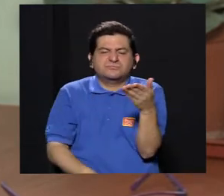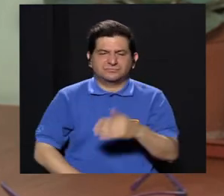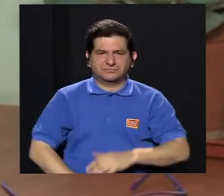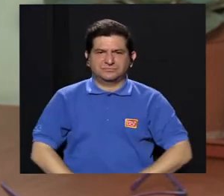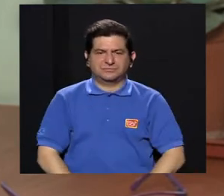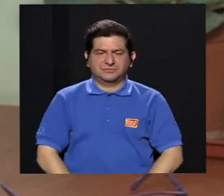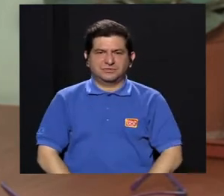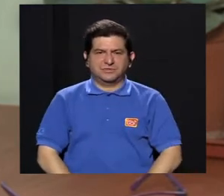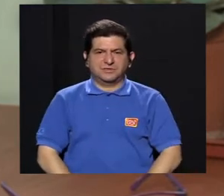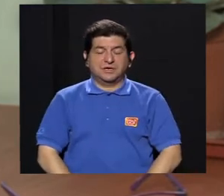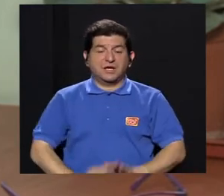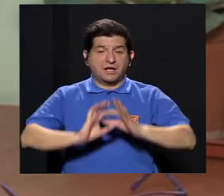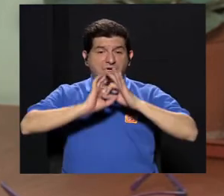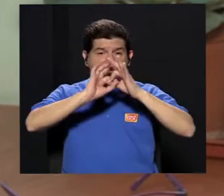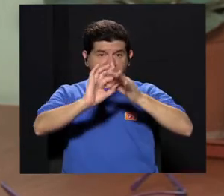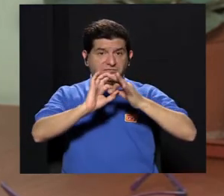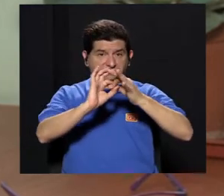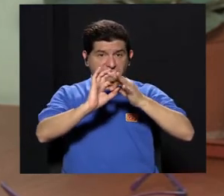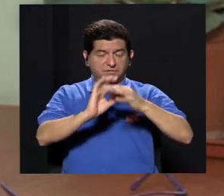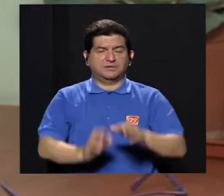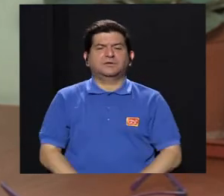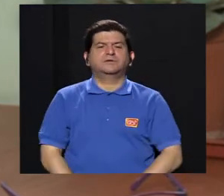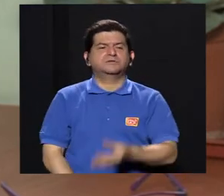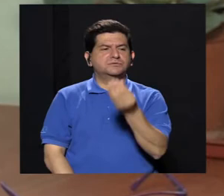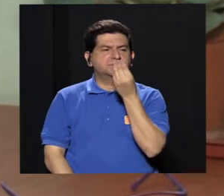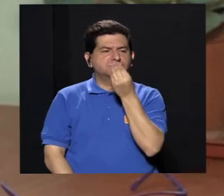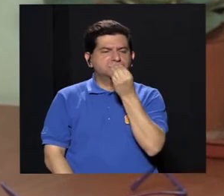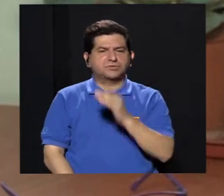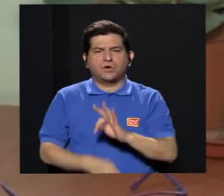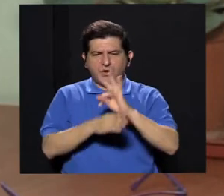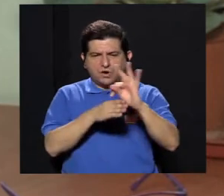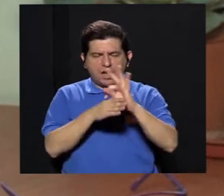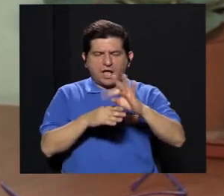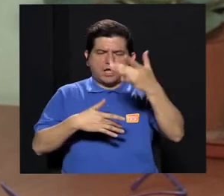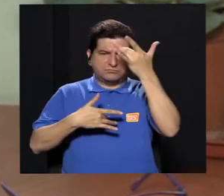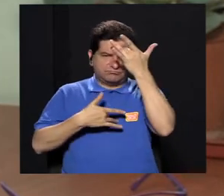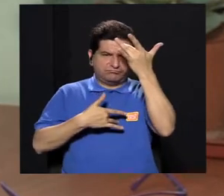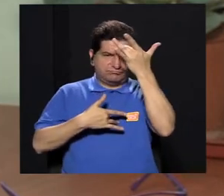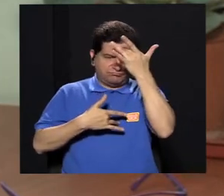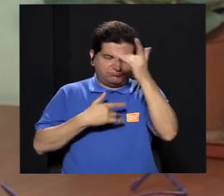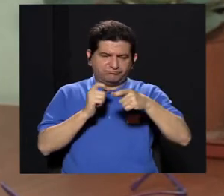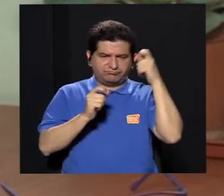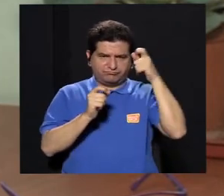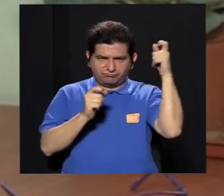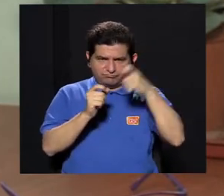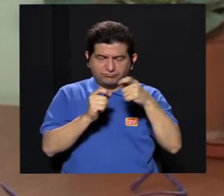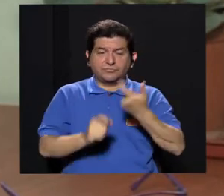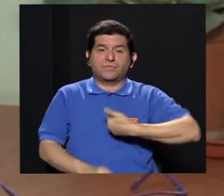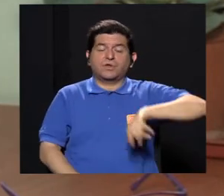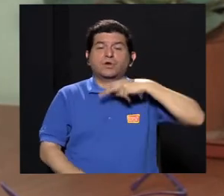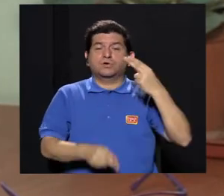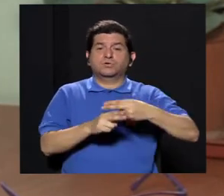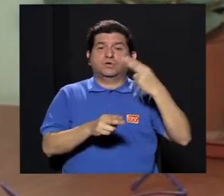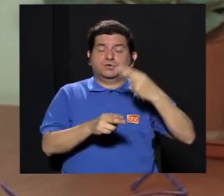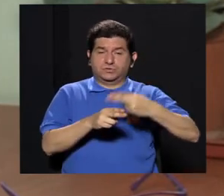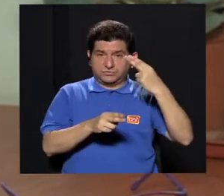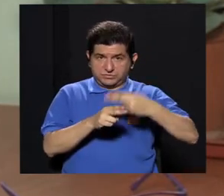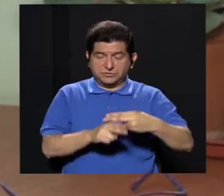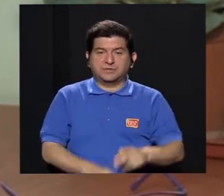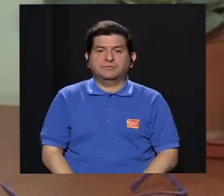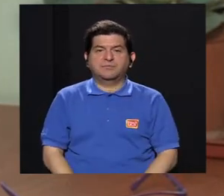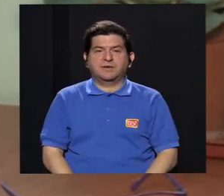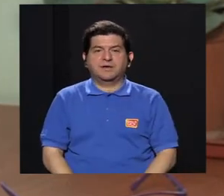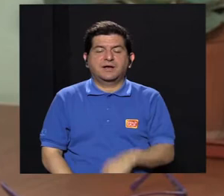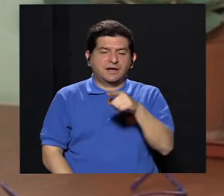concentrados en lo que tenía que ver con nutrición y tratamiento de enfermedades propiamente,